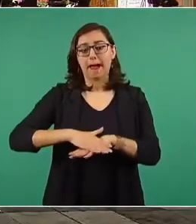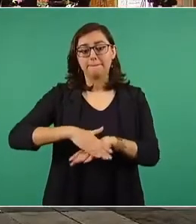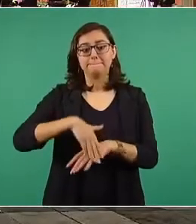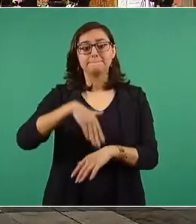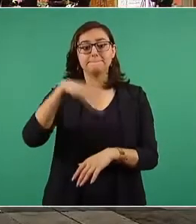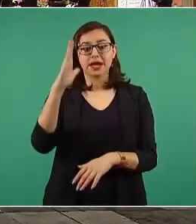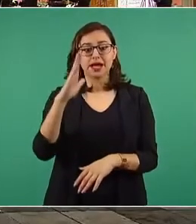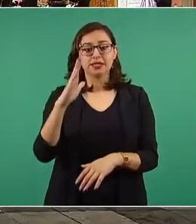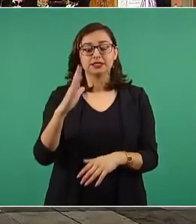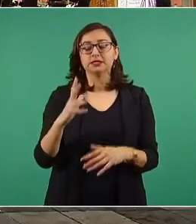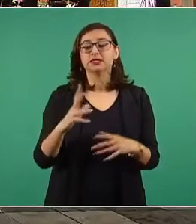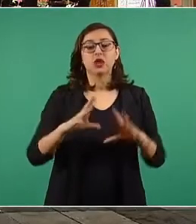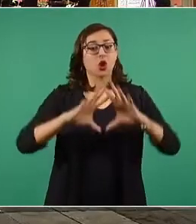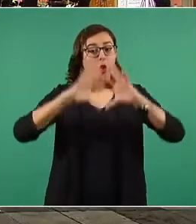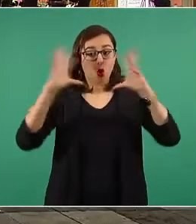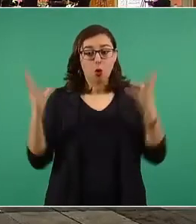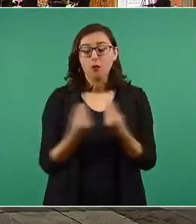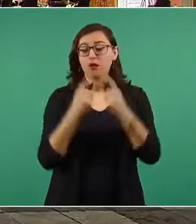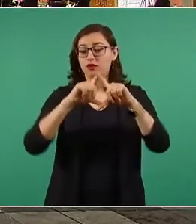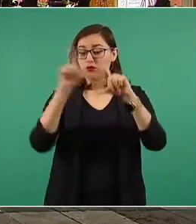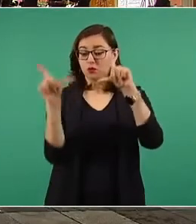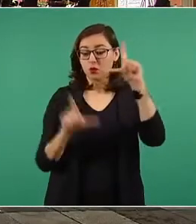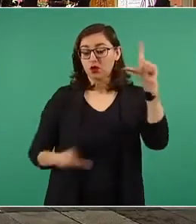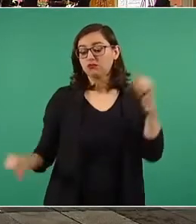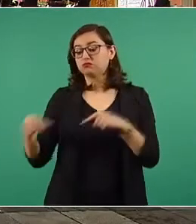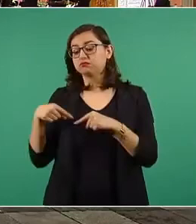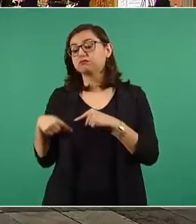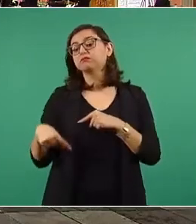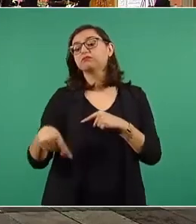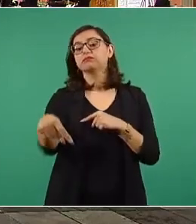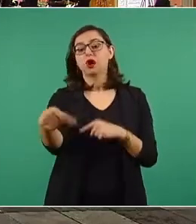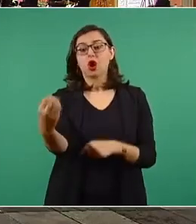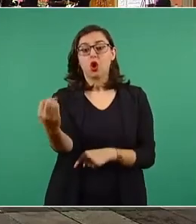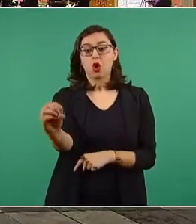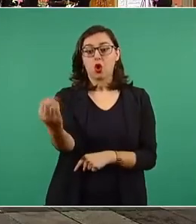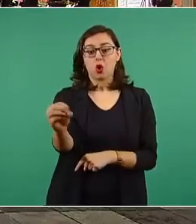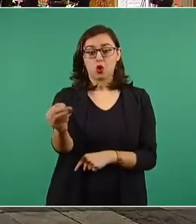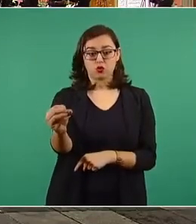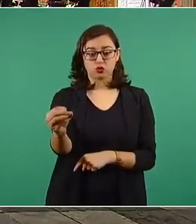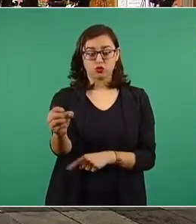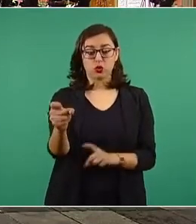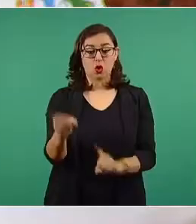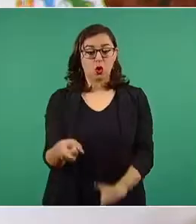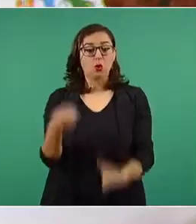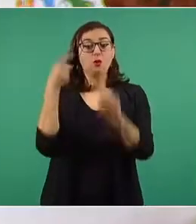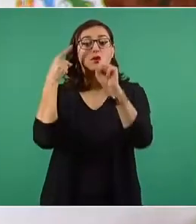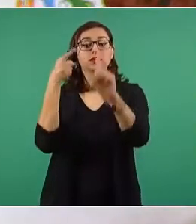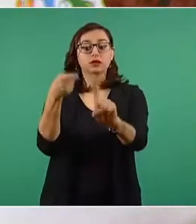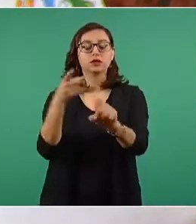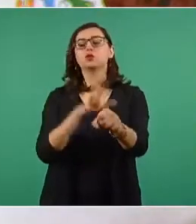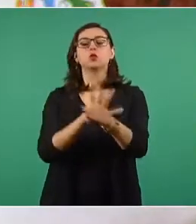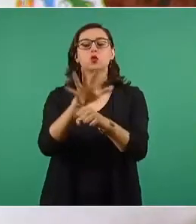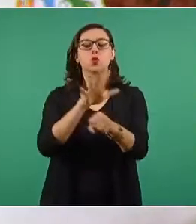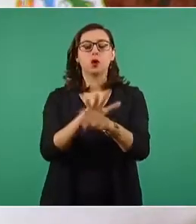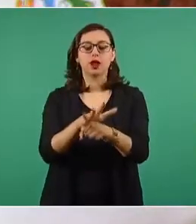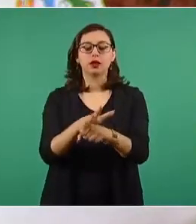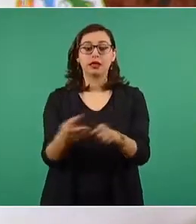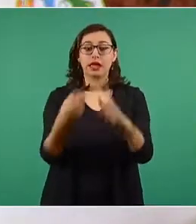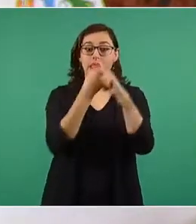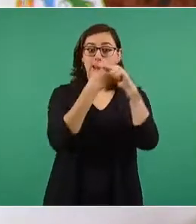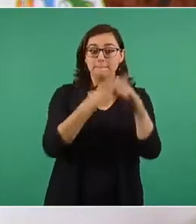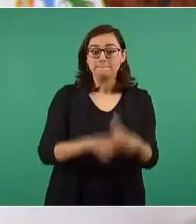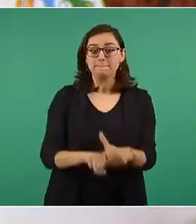para el mes de octubre, con el propósito de que lleguemos al invierno